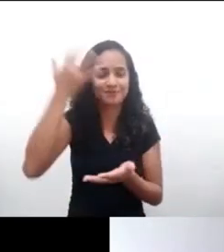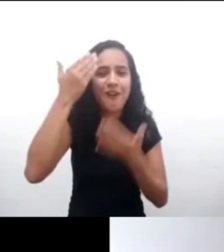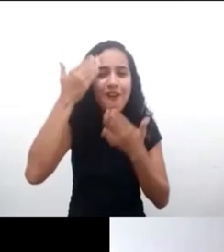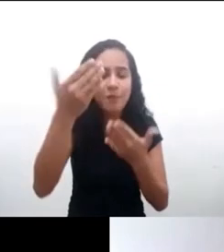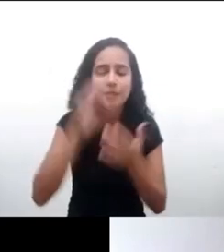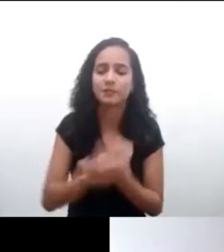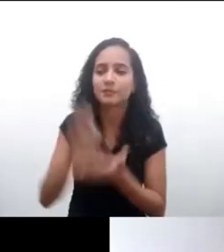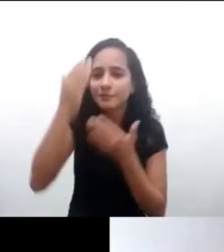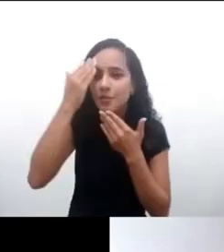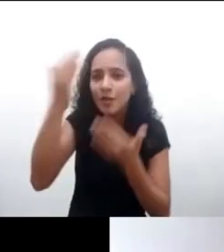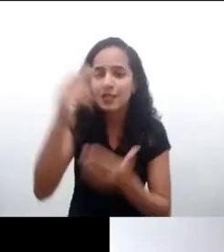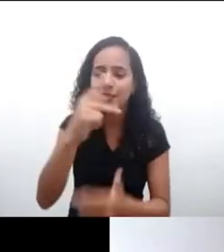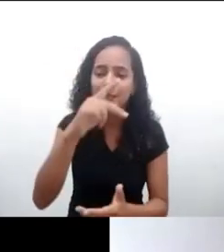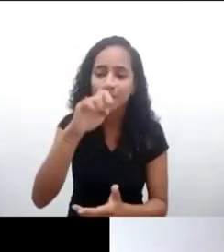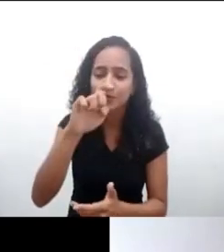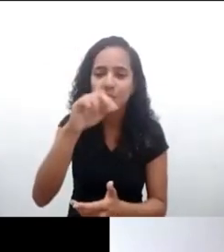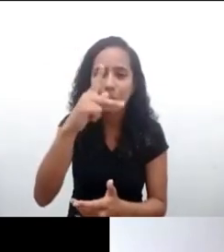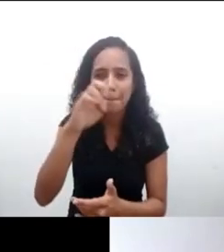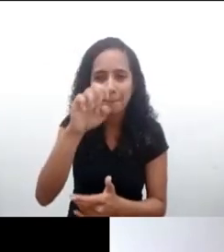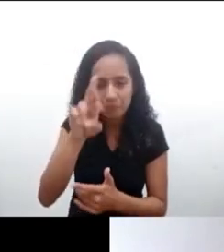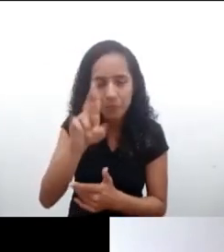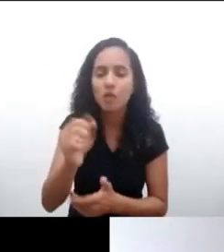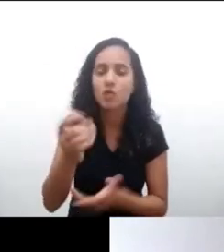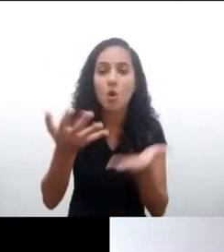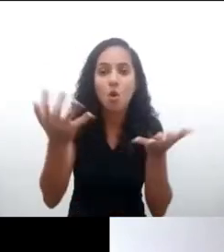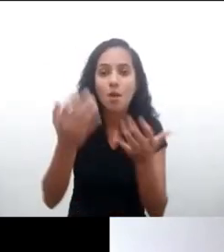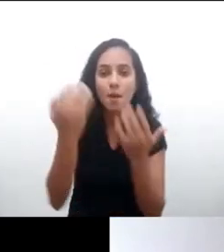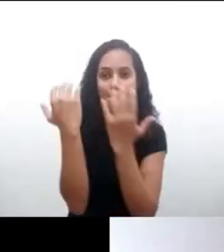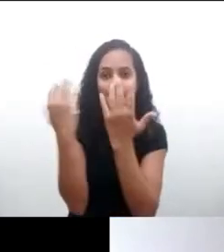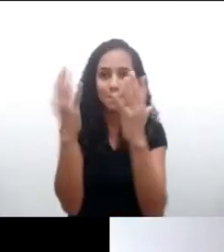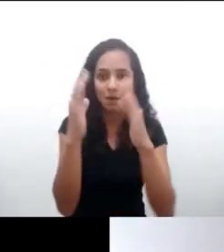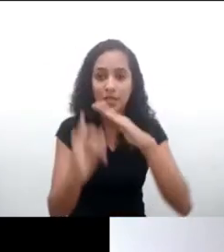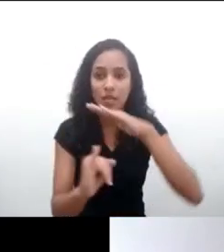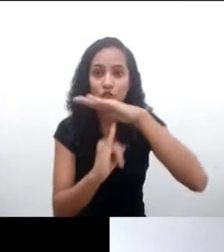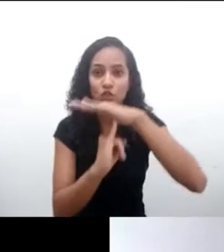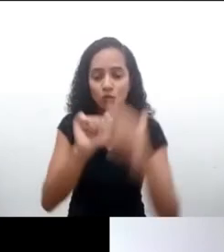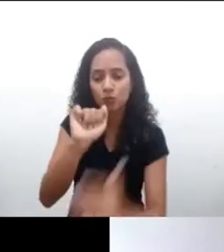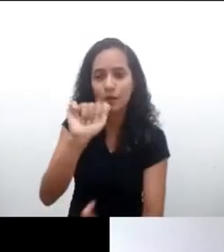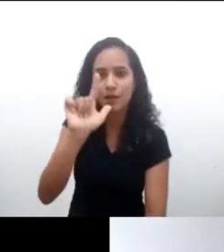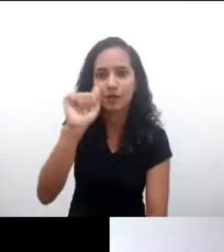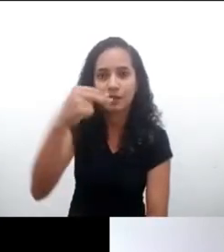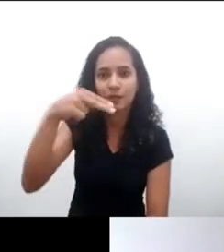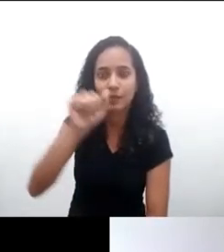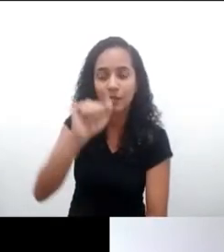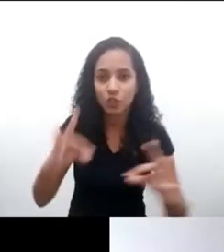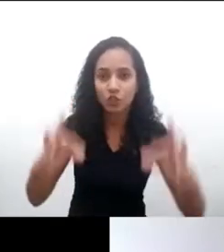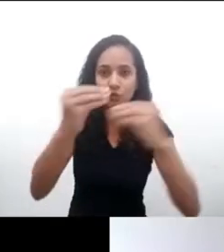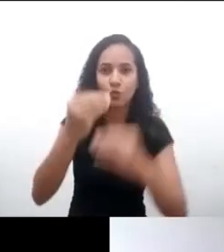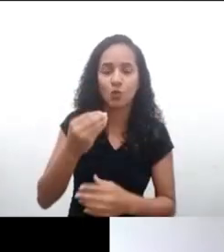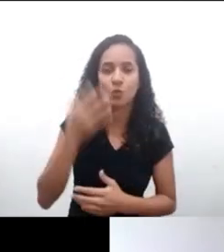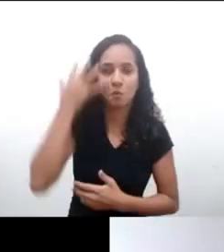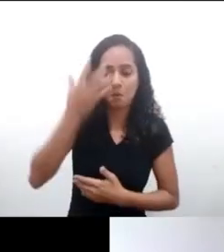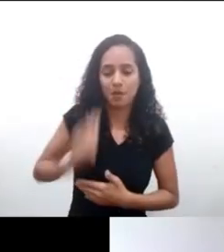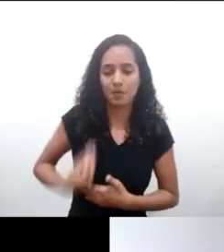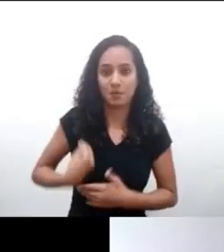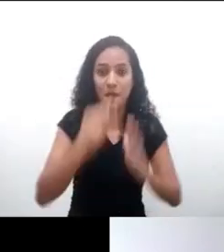por estar aquí con nosotros en esta tarde. Quiero primero felicitar al Instituto Alana, a todos que participaron en